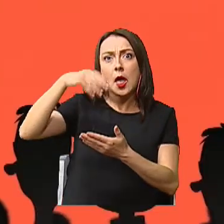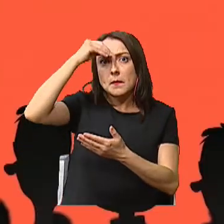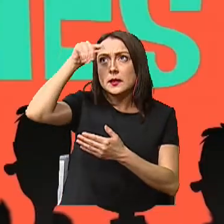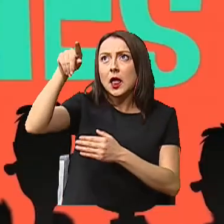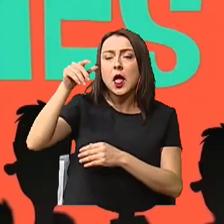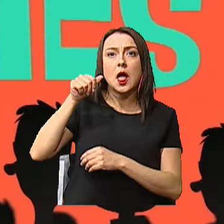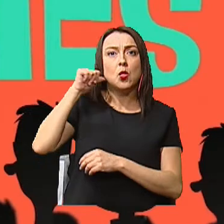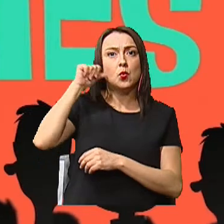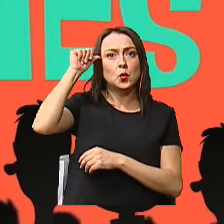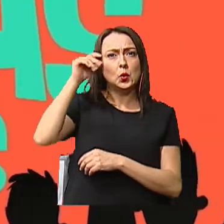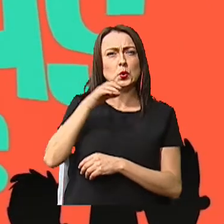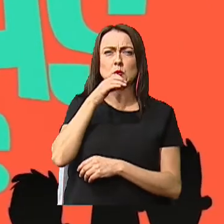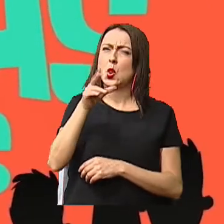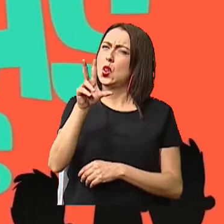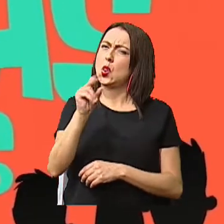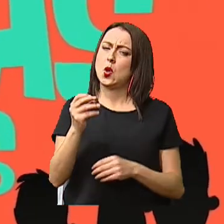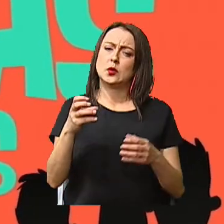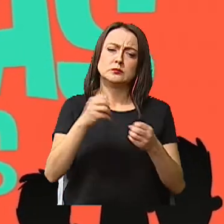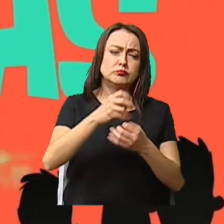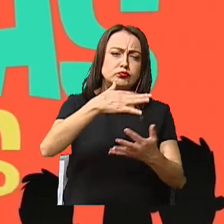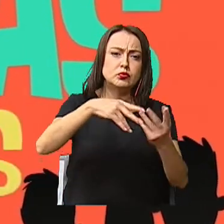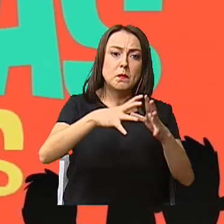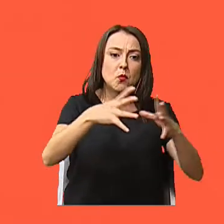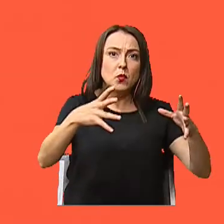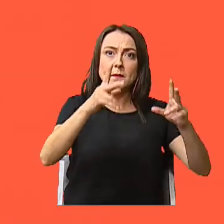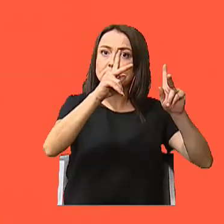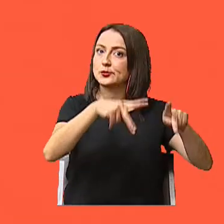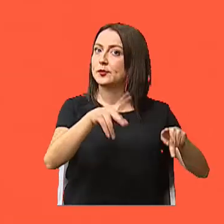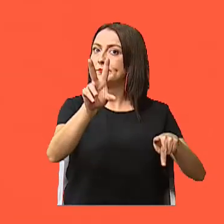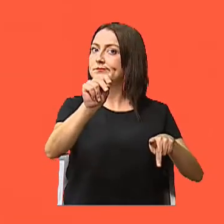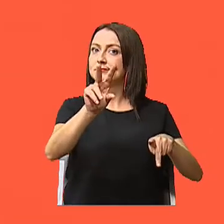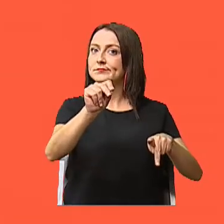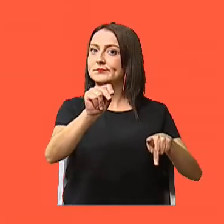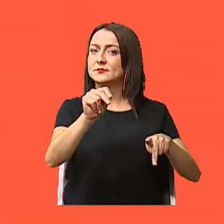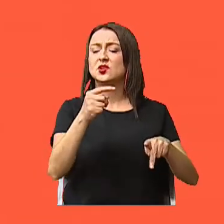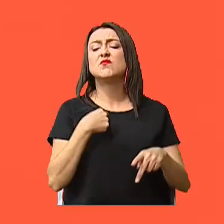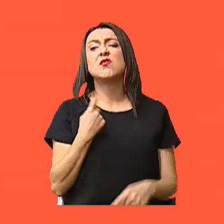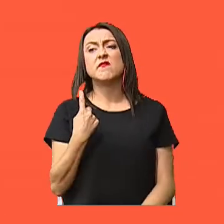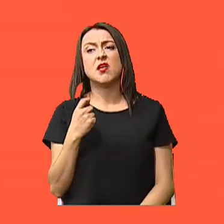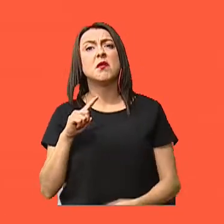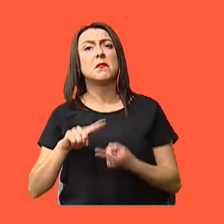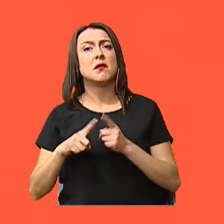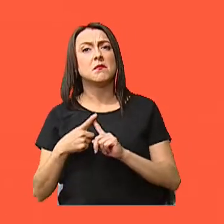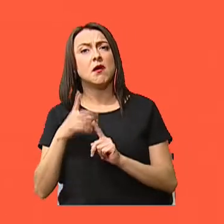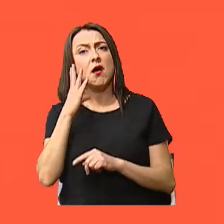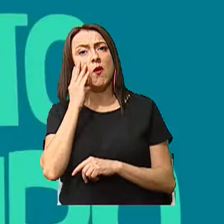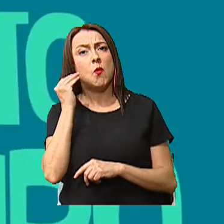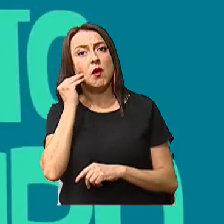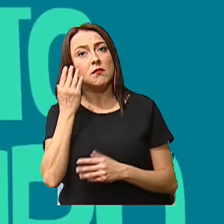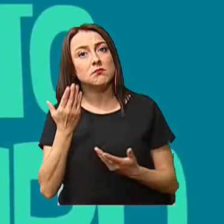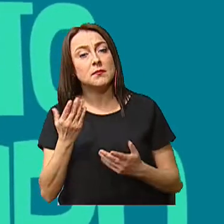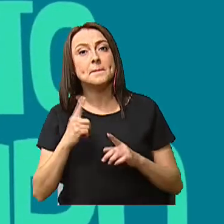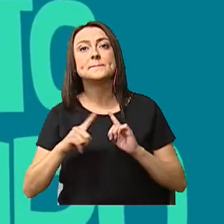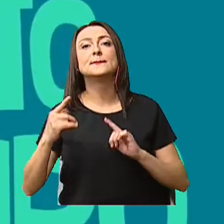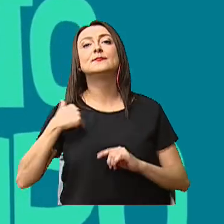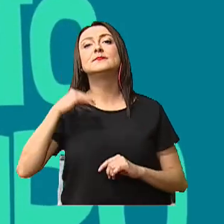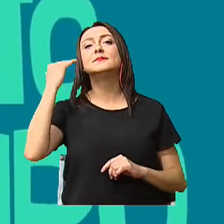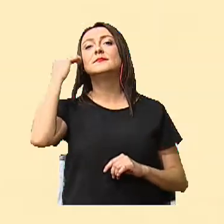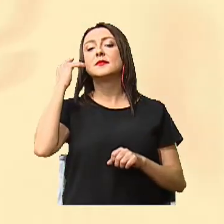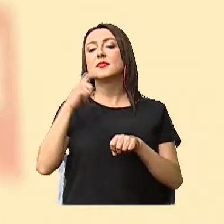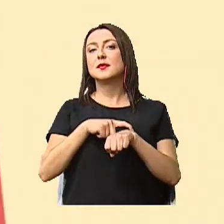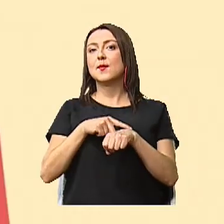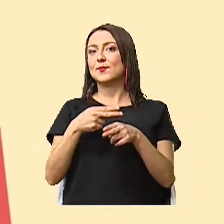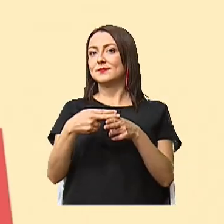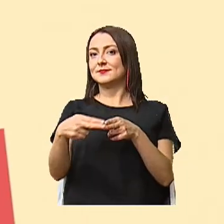Y porfis, no te juntes con muchas personas. Extraño a mis amigos y a mis abuelitos. Pero sé que será un tiempo